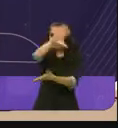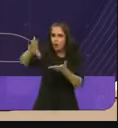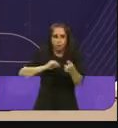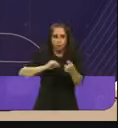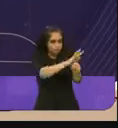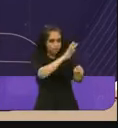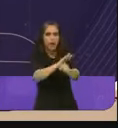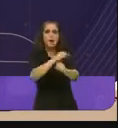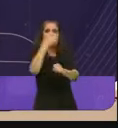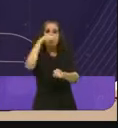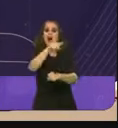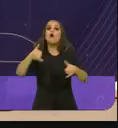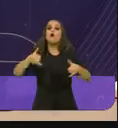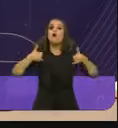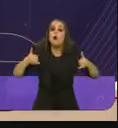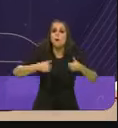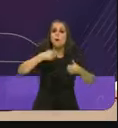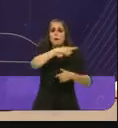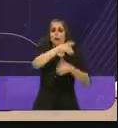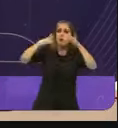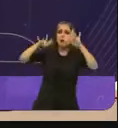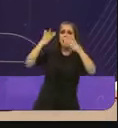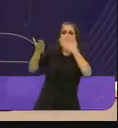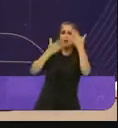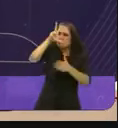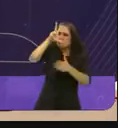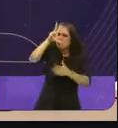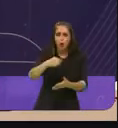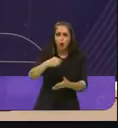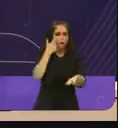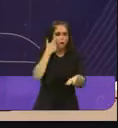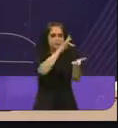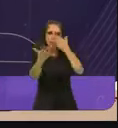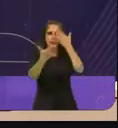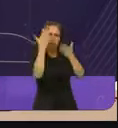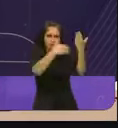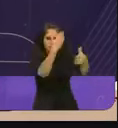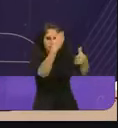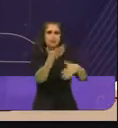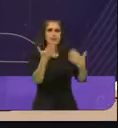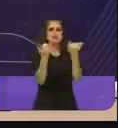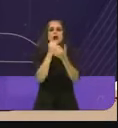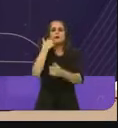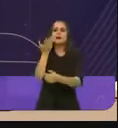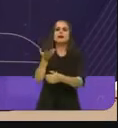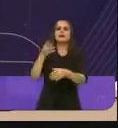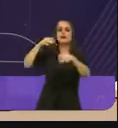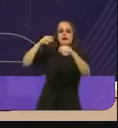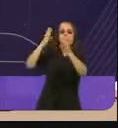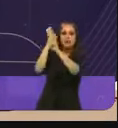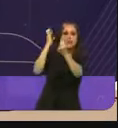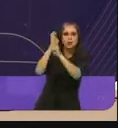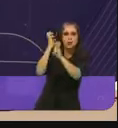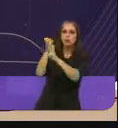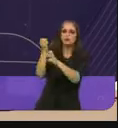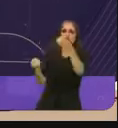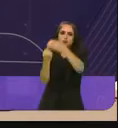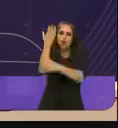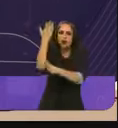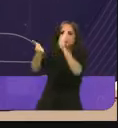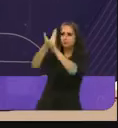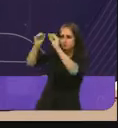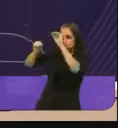deje de estudiar. Más de 200 mil acciones de vivienda, cinco nuevas líneas del Metrobús, del